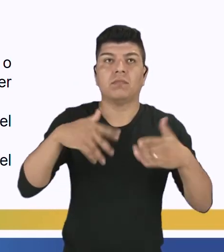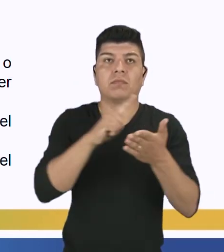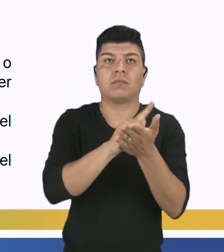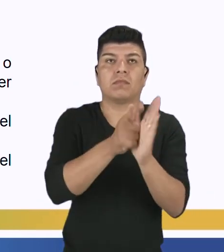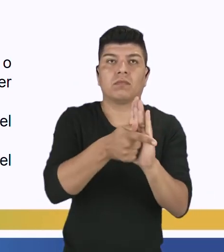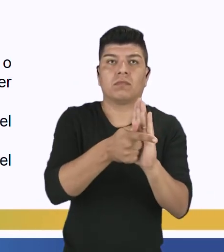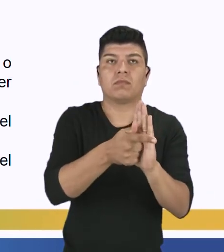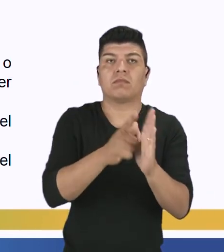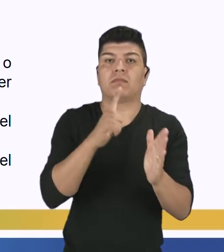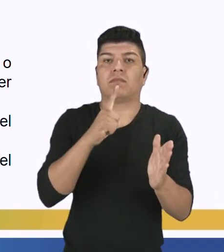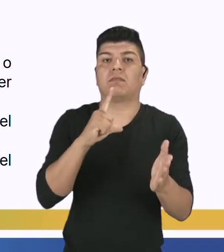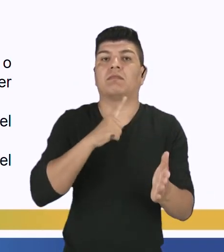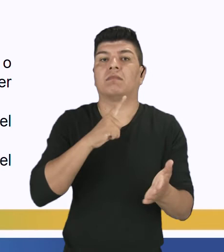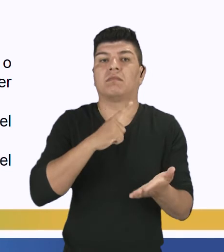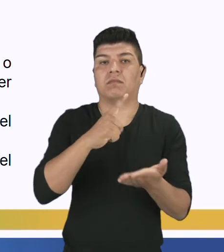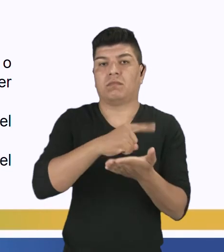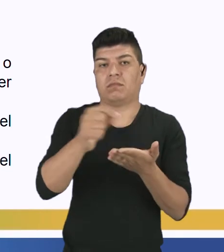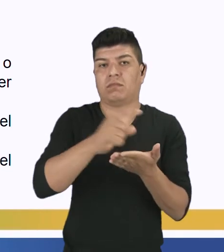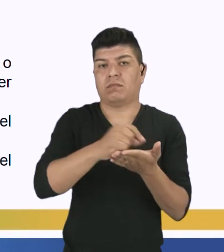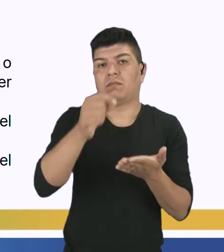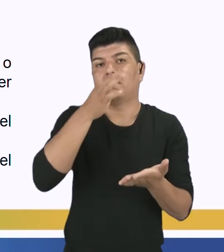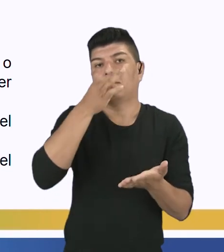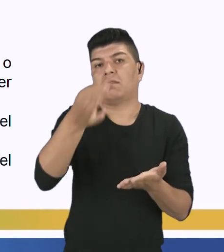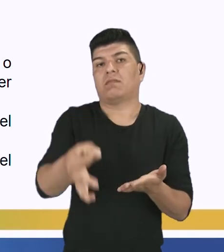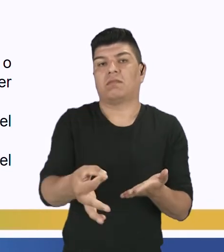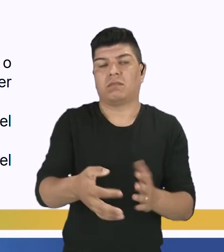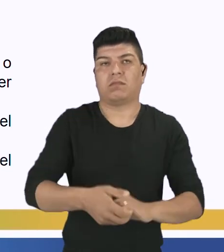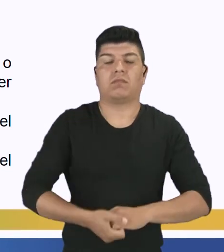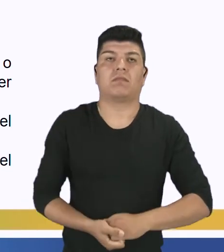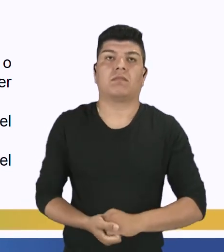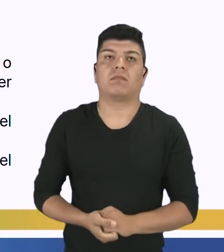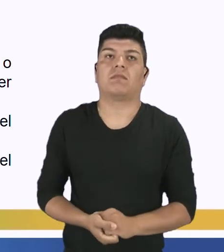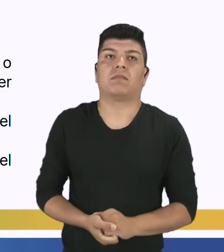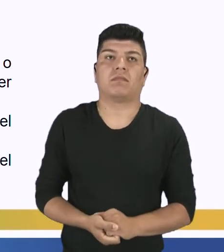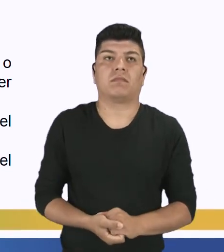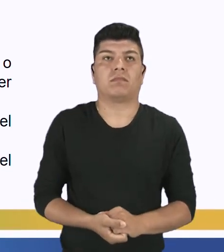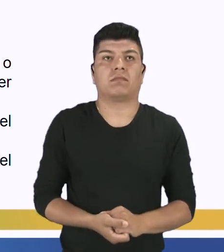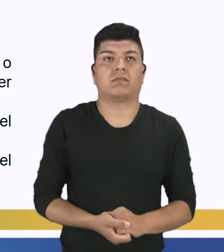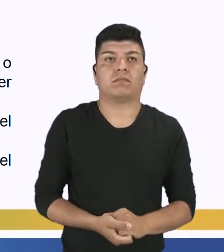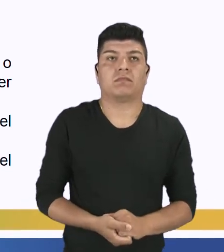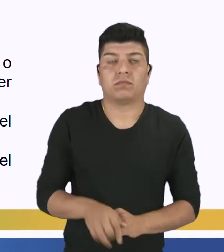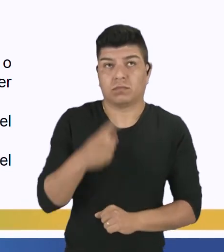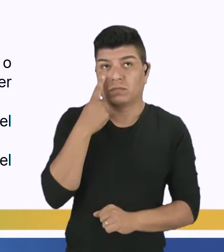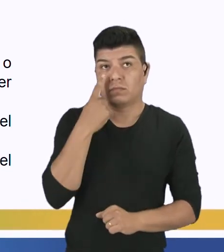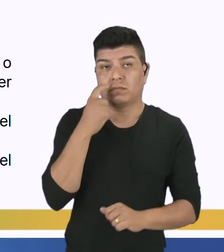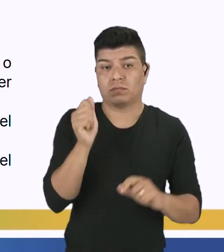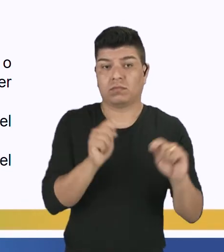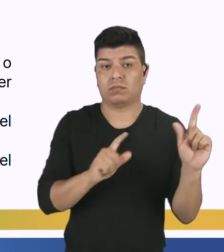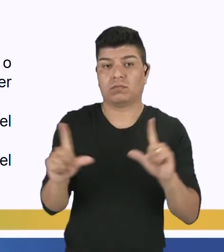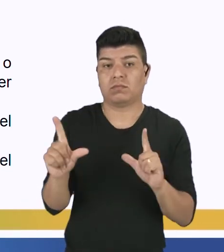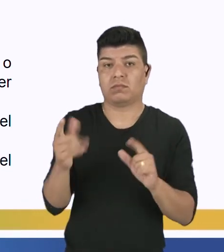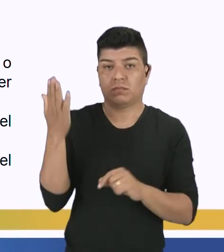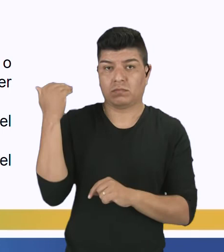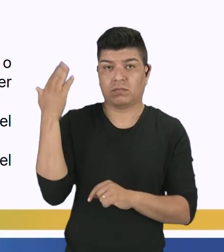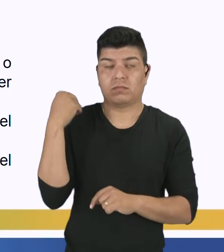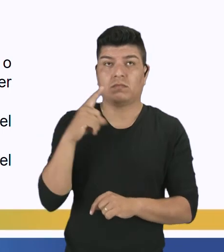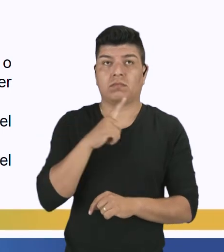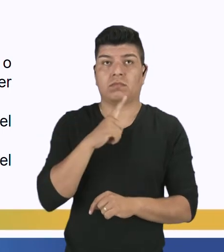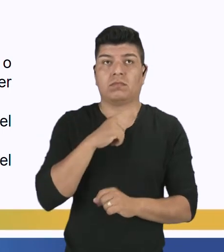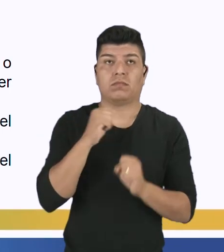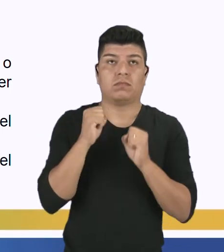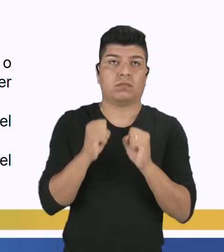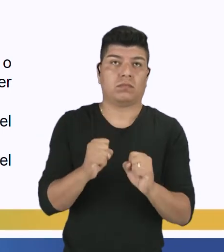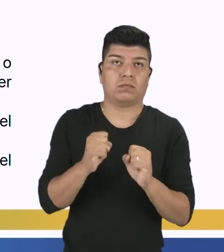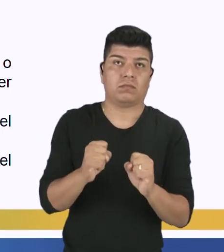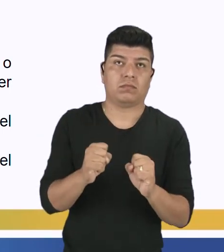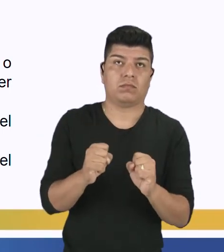el artículo de opinión? ¿A qué género el artículo de opinión pertence? Nos vimos nos slides passados que ele pode